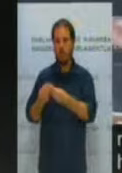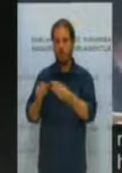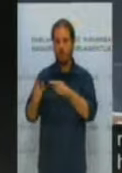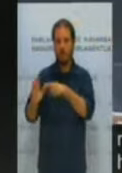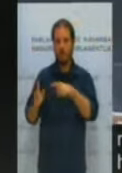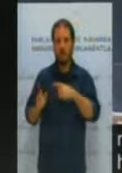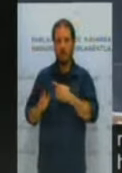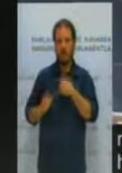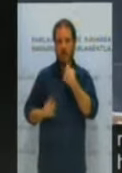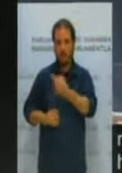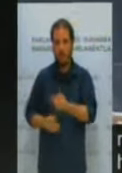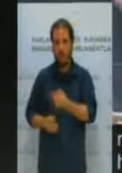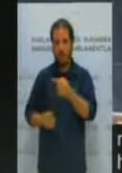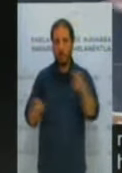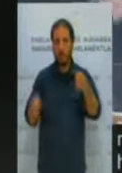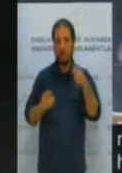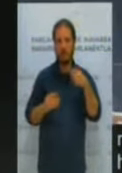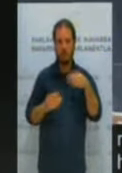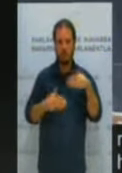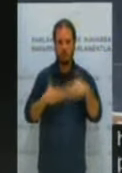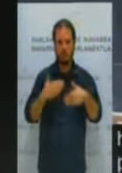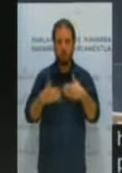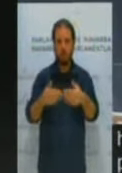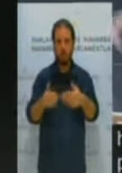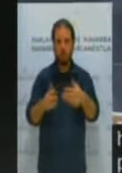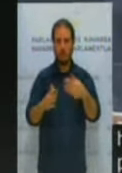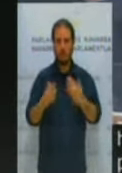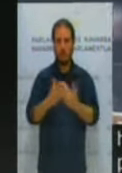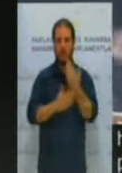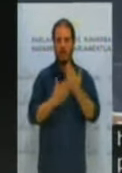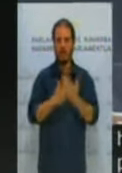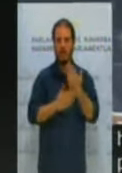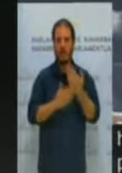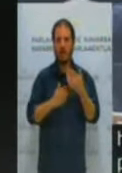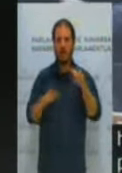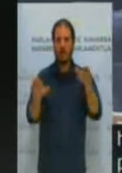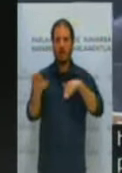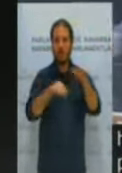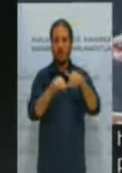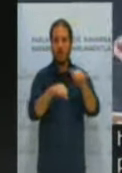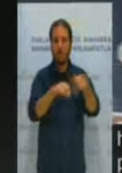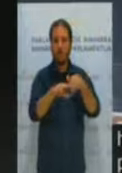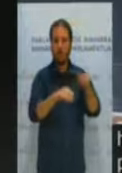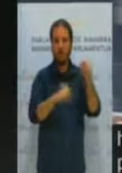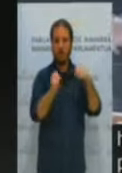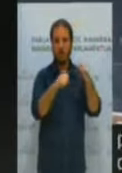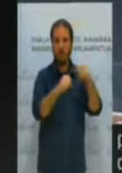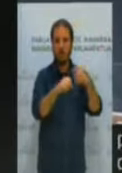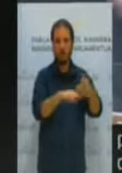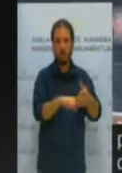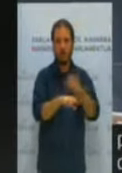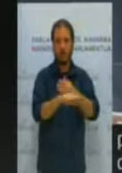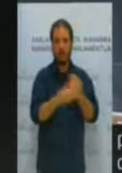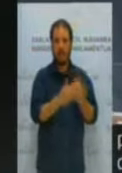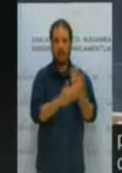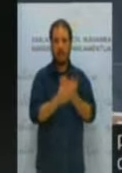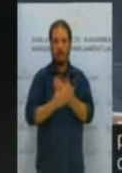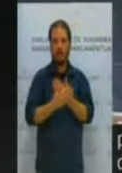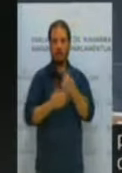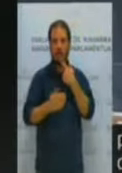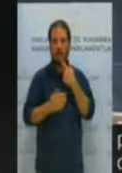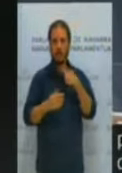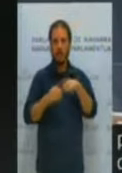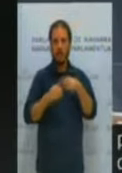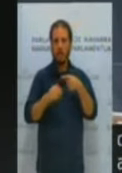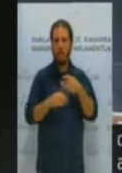parece improcedente que a unos días antes de las convocatorias de las oposiciones pues se amplíen las plazas